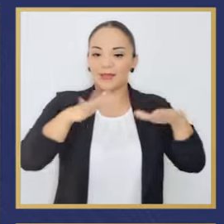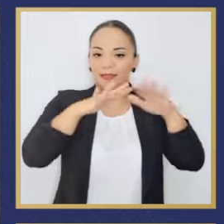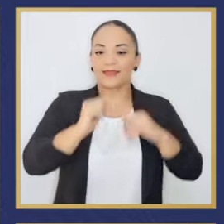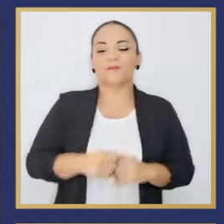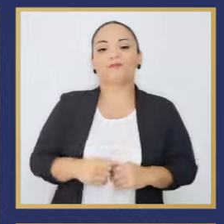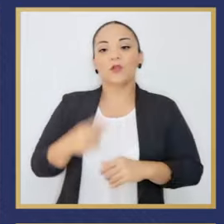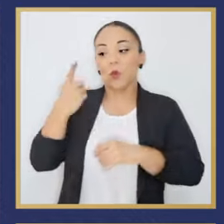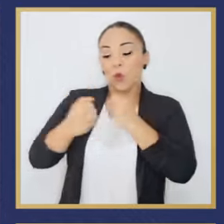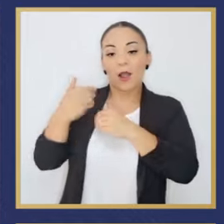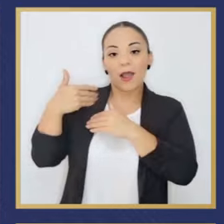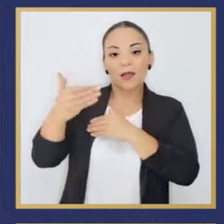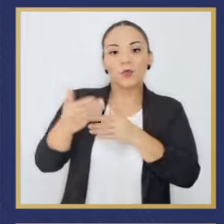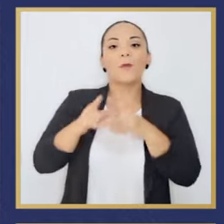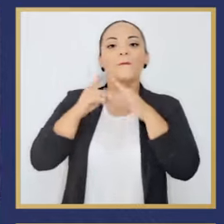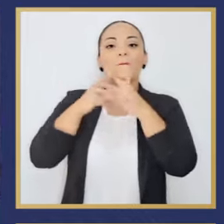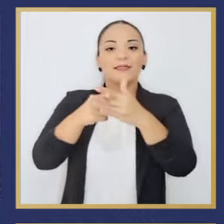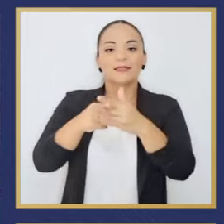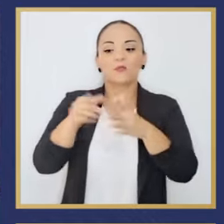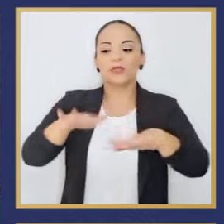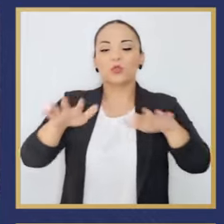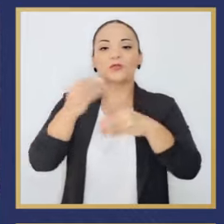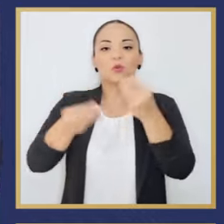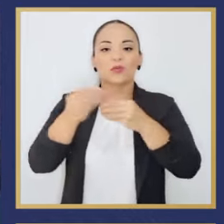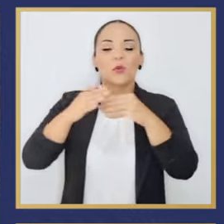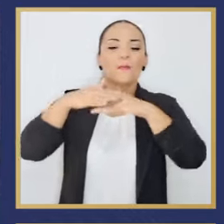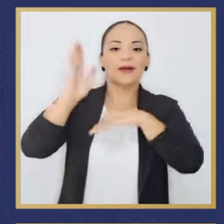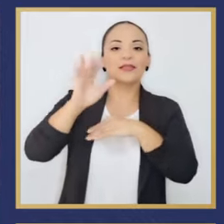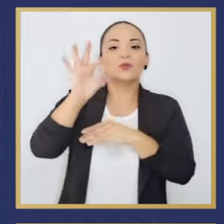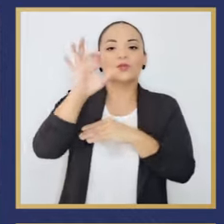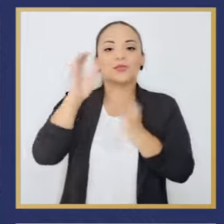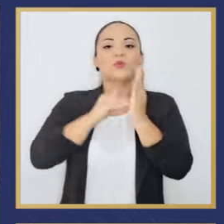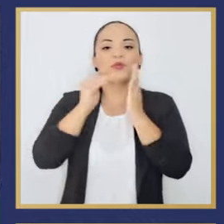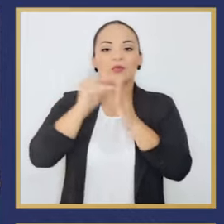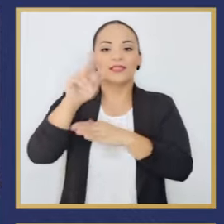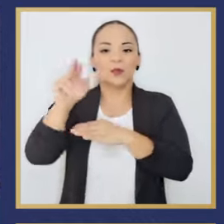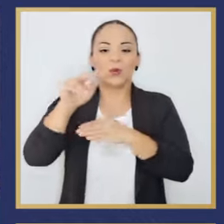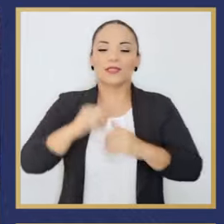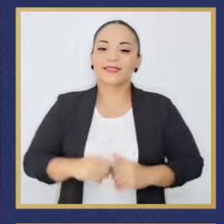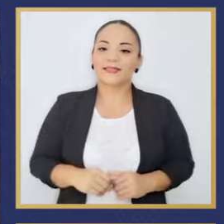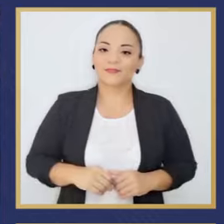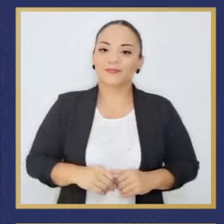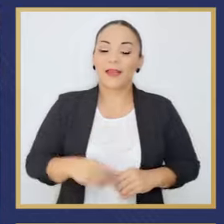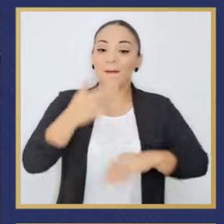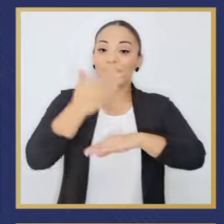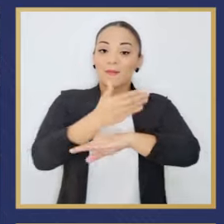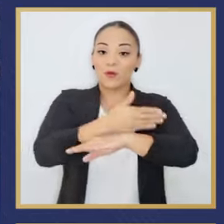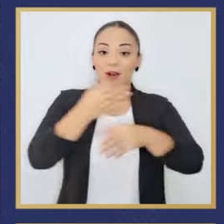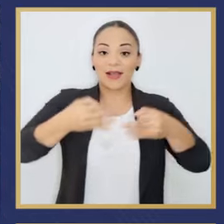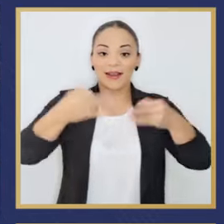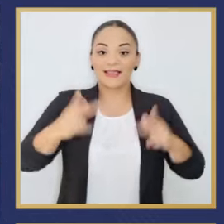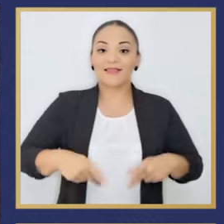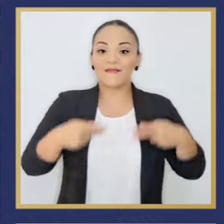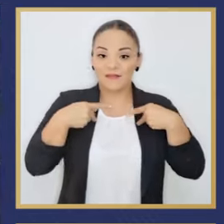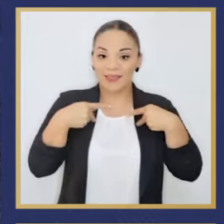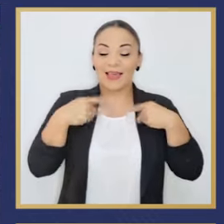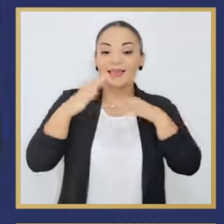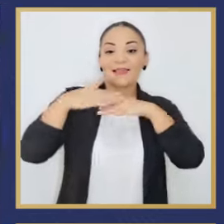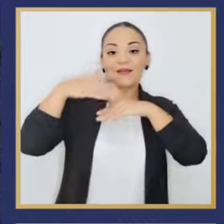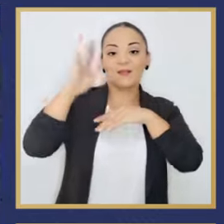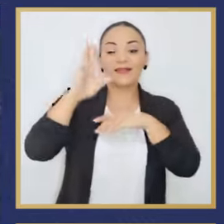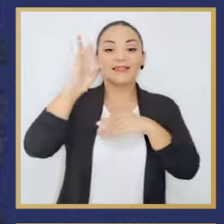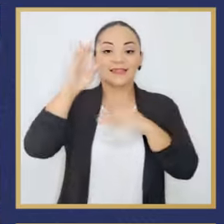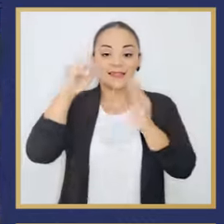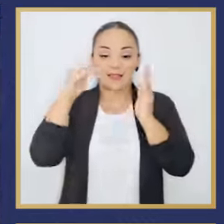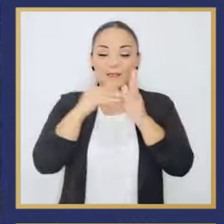colocamos préstamos a sectores productivos por más de 900 millones de colones. Y para mejorar la calidad de vida de